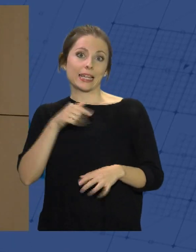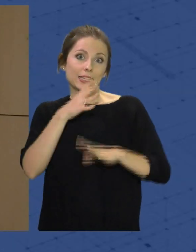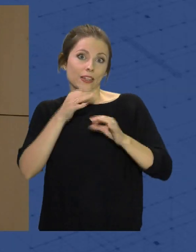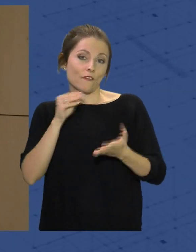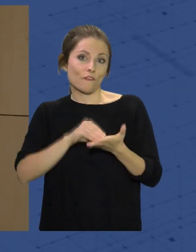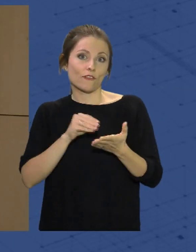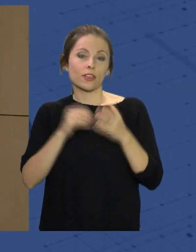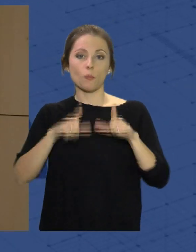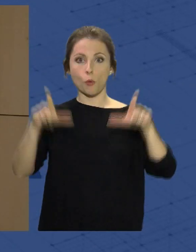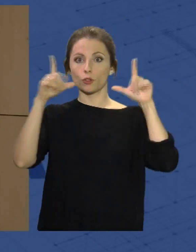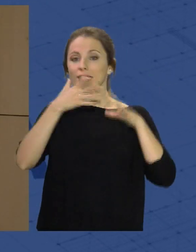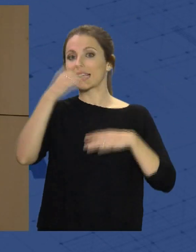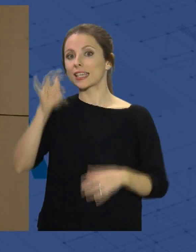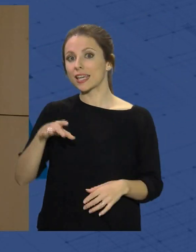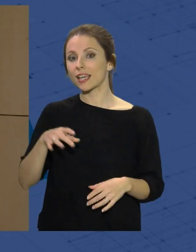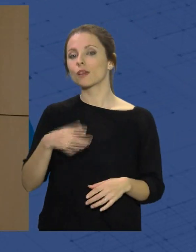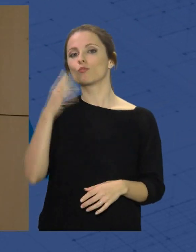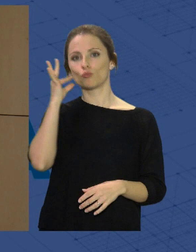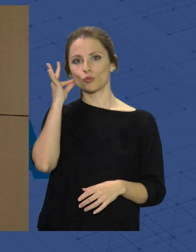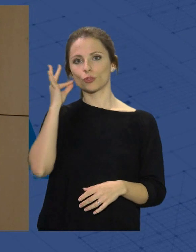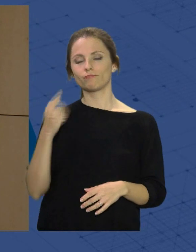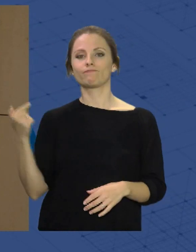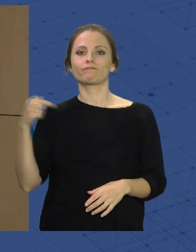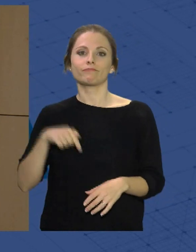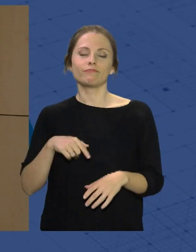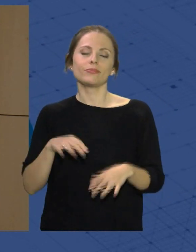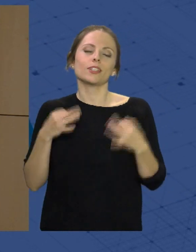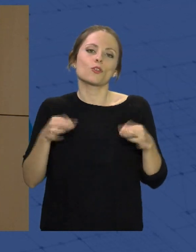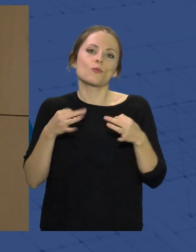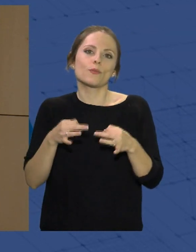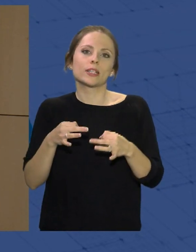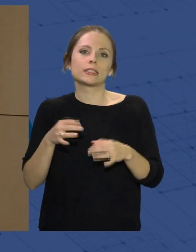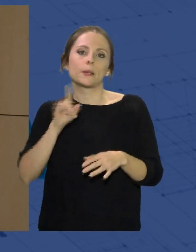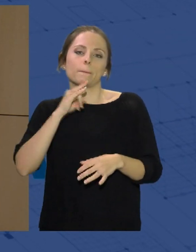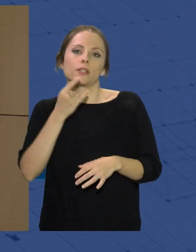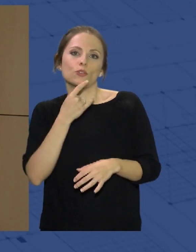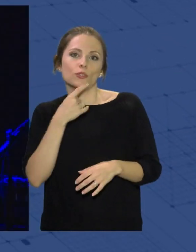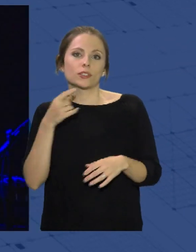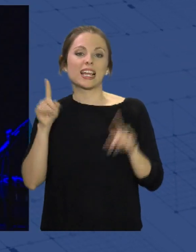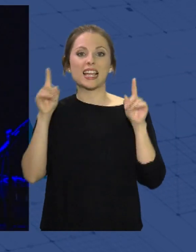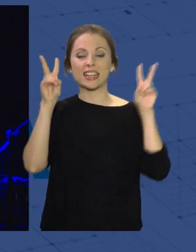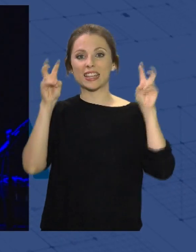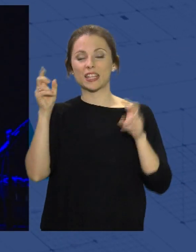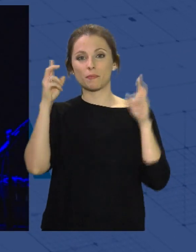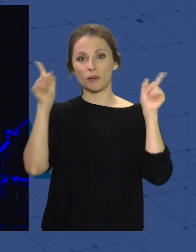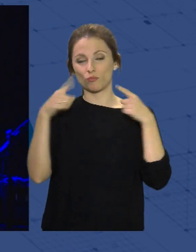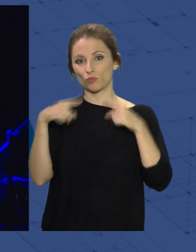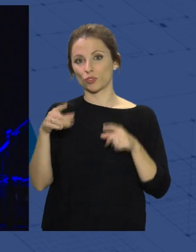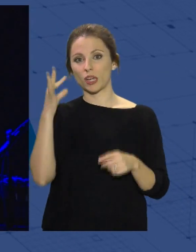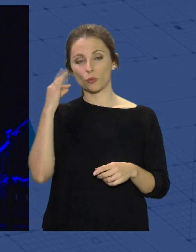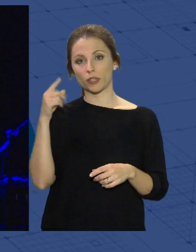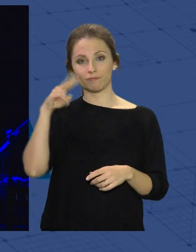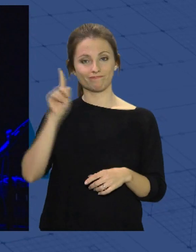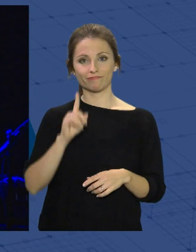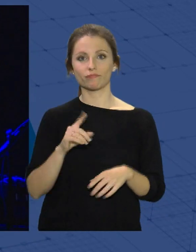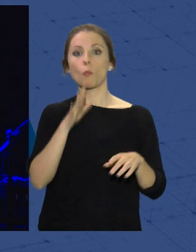campo femenino es un campo bastante inexplorado, por desgracia en este mundo de la música experimental. Y es por ello que se ha decidido